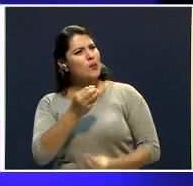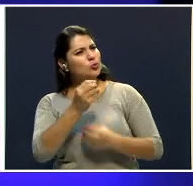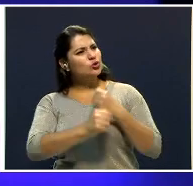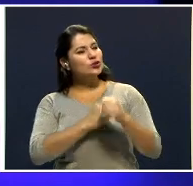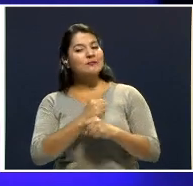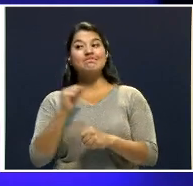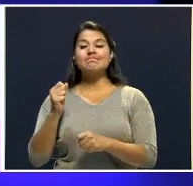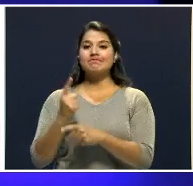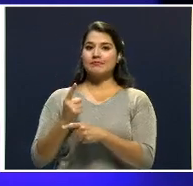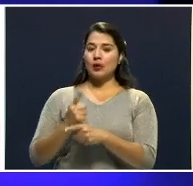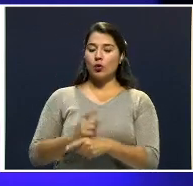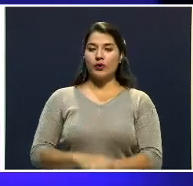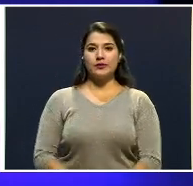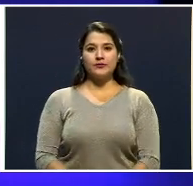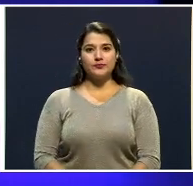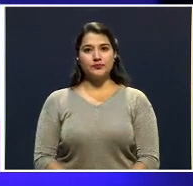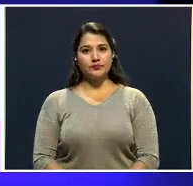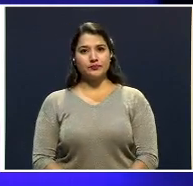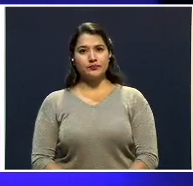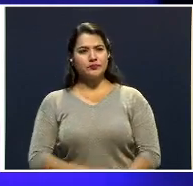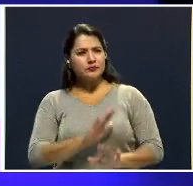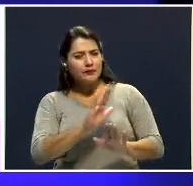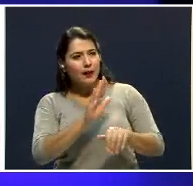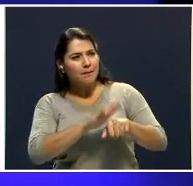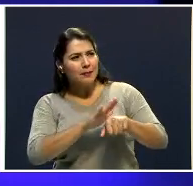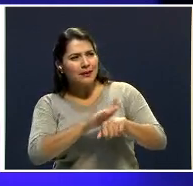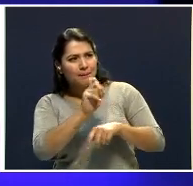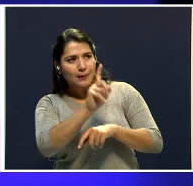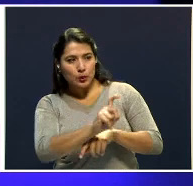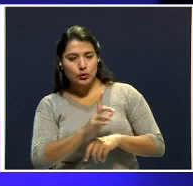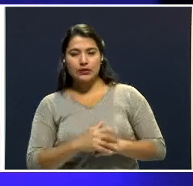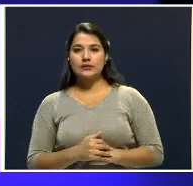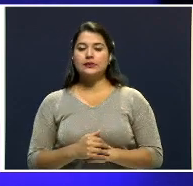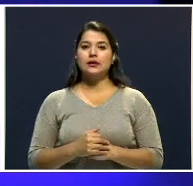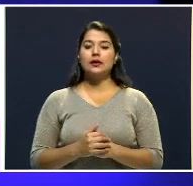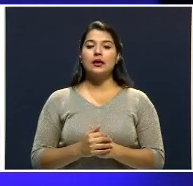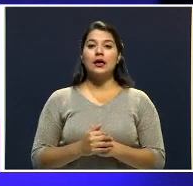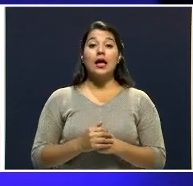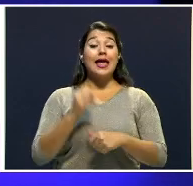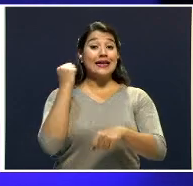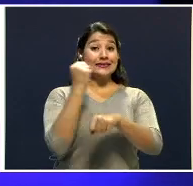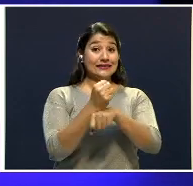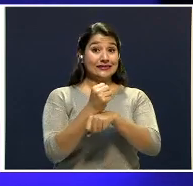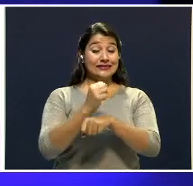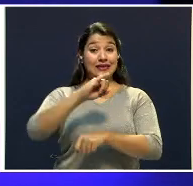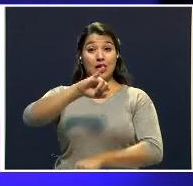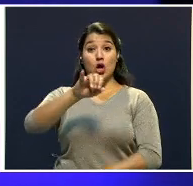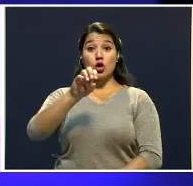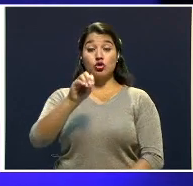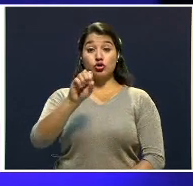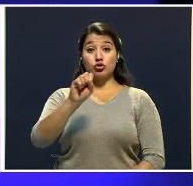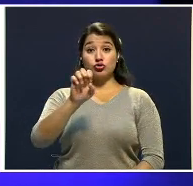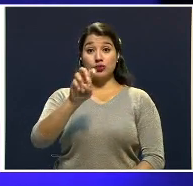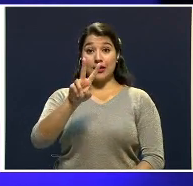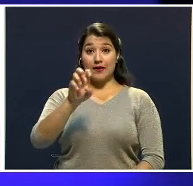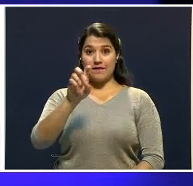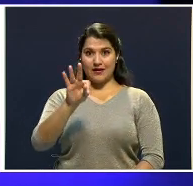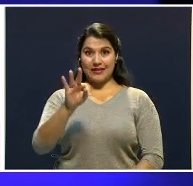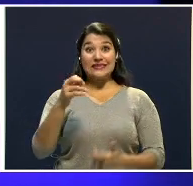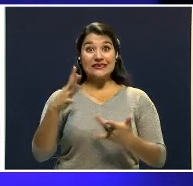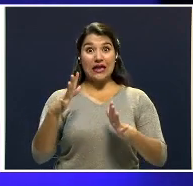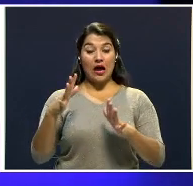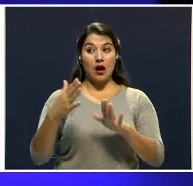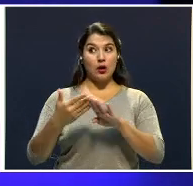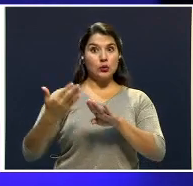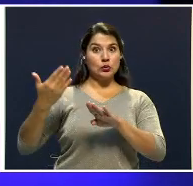Exactamente. Vea. El crimen de... Déjame hacerle la primera pregunta. El crimen de Josebet fue hace ya 15 años.